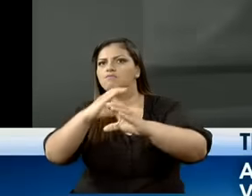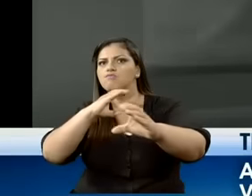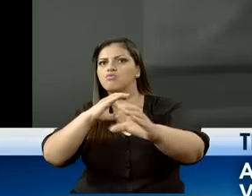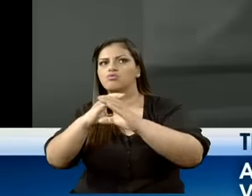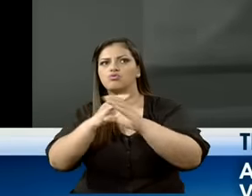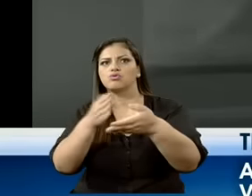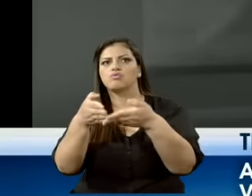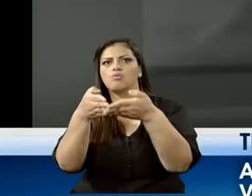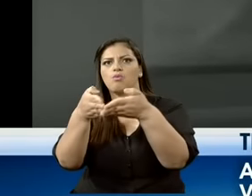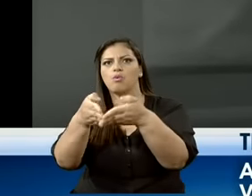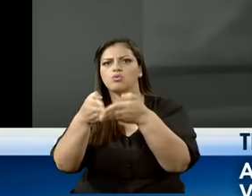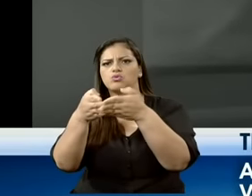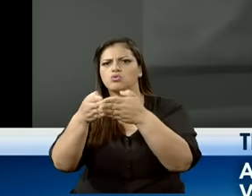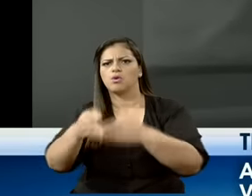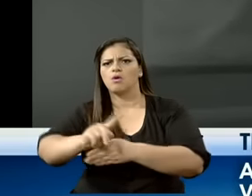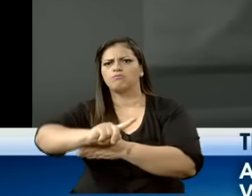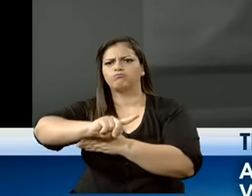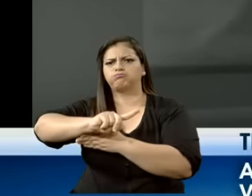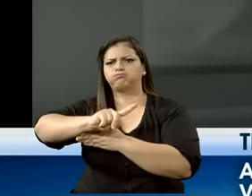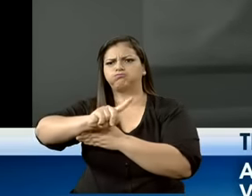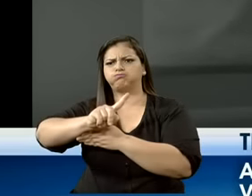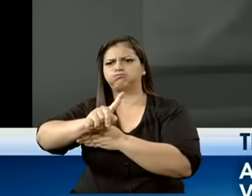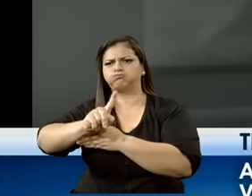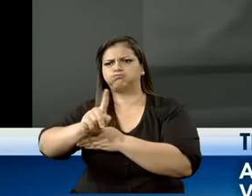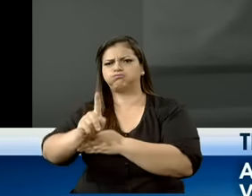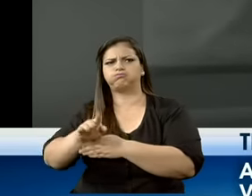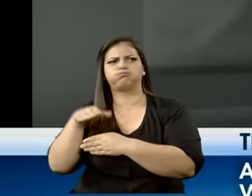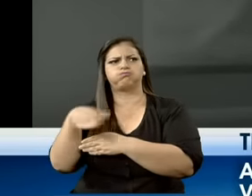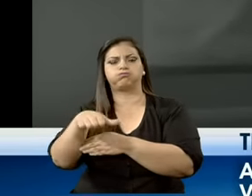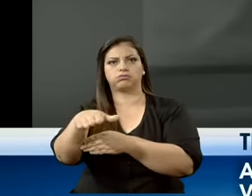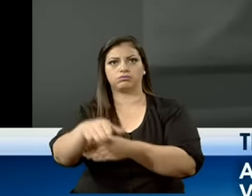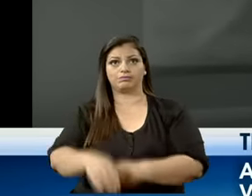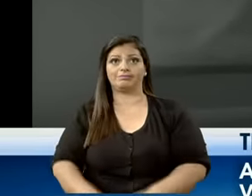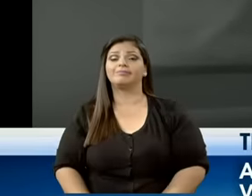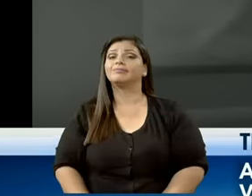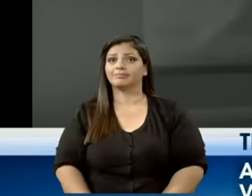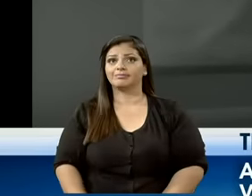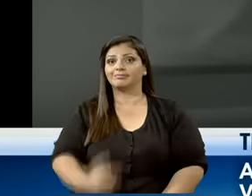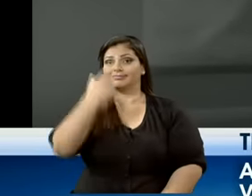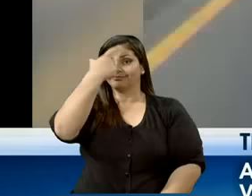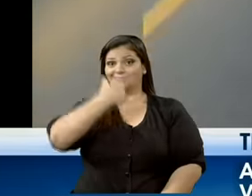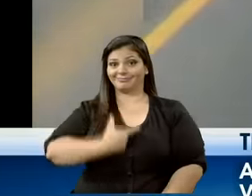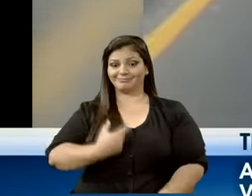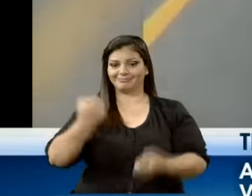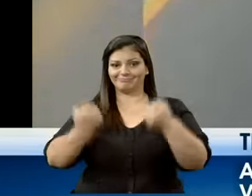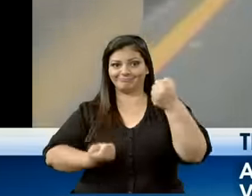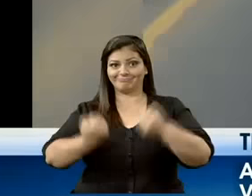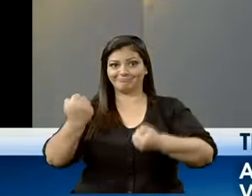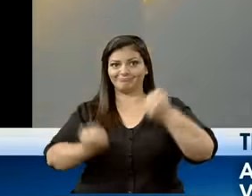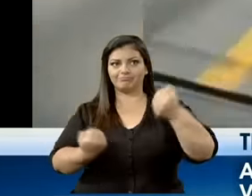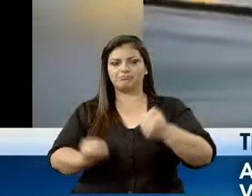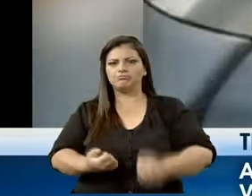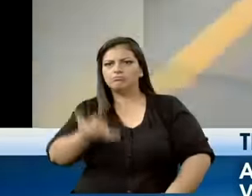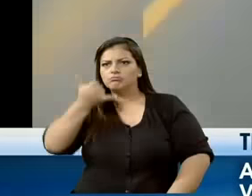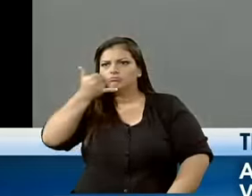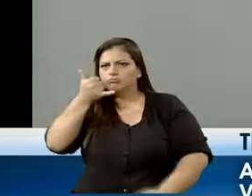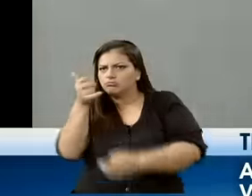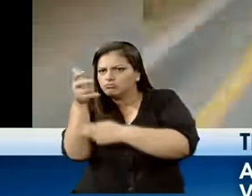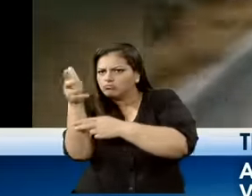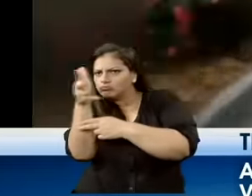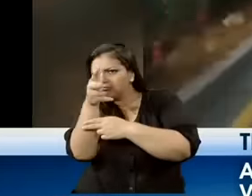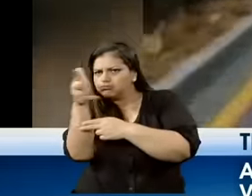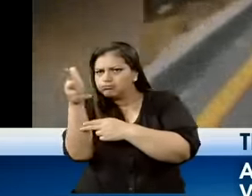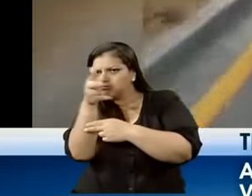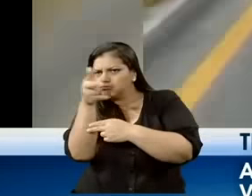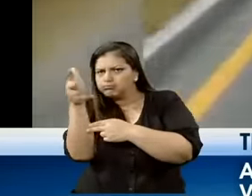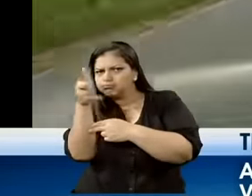Estas imágenes, que fueron captadas por nuestra teleaudiencia y enviadas vía Twitter a nuestra cuenta, arroba, rts,